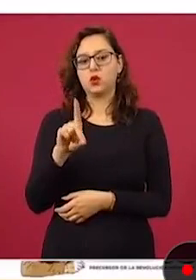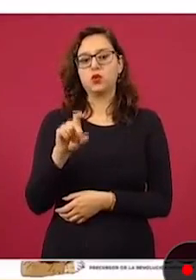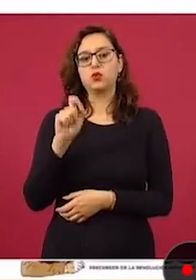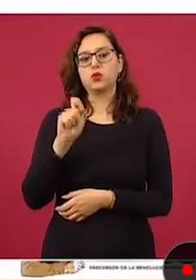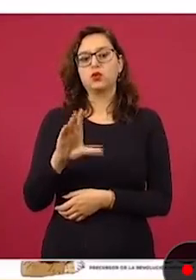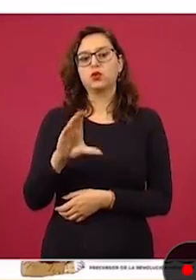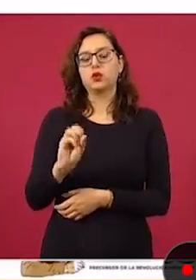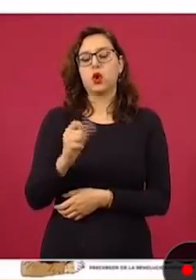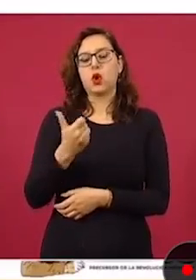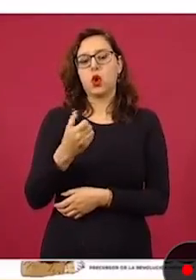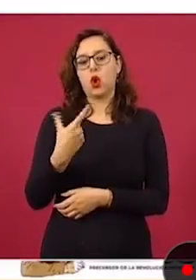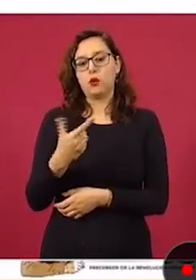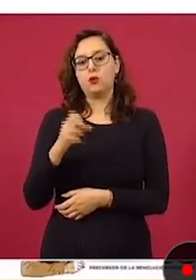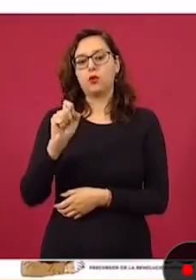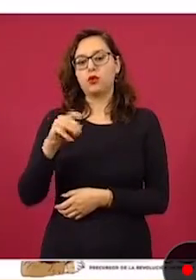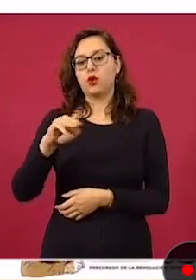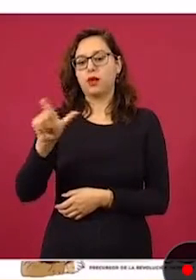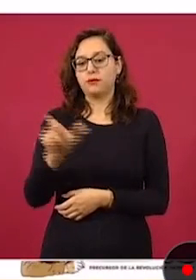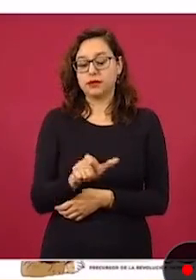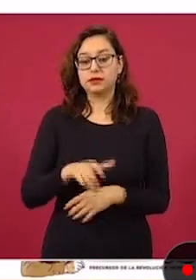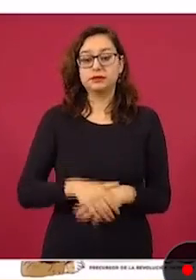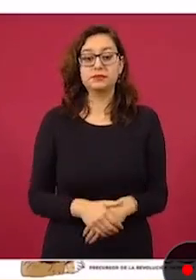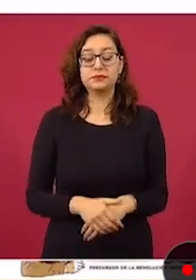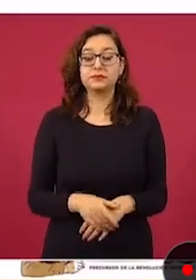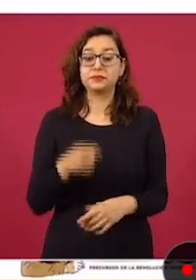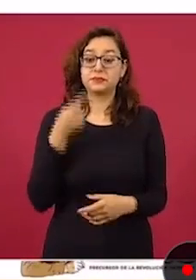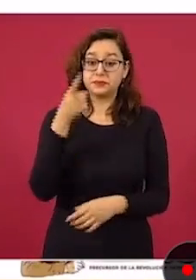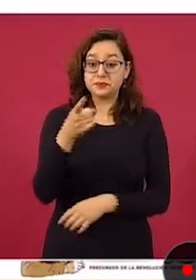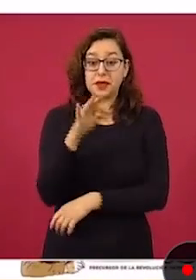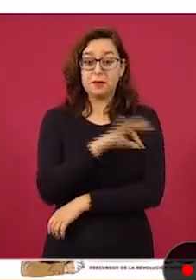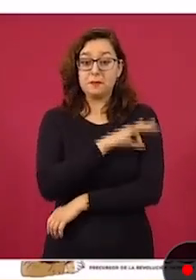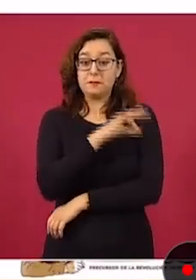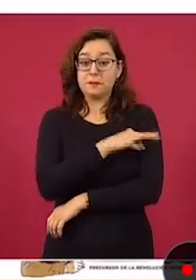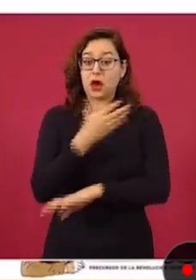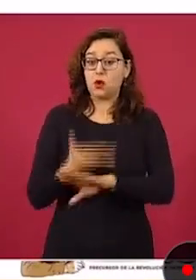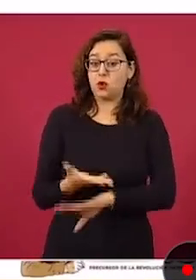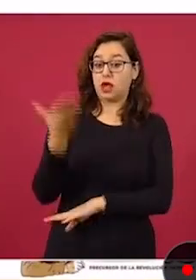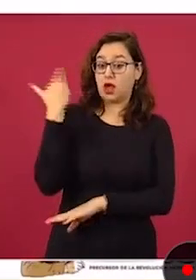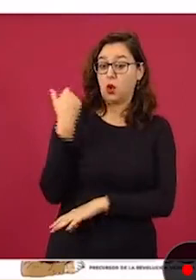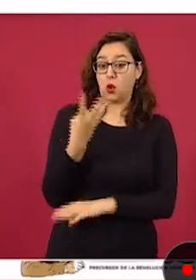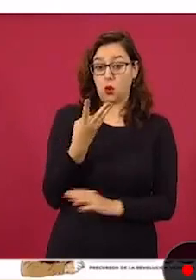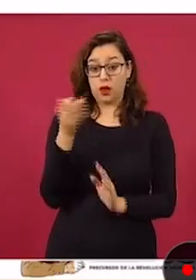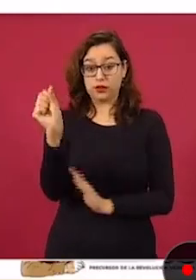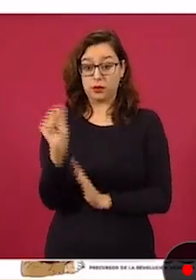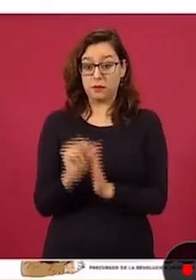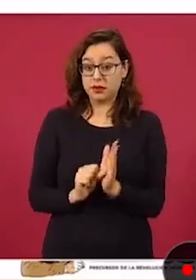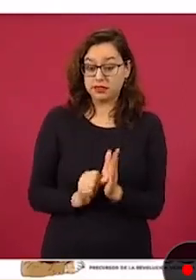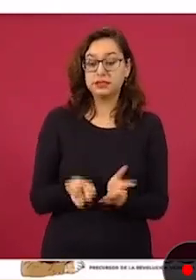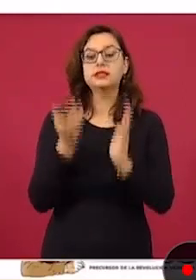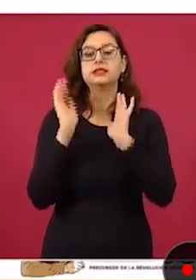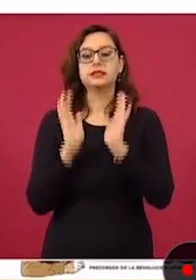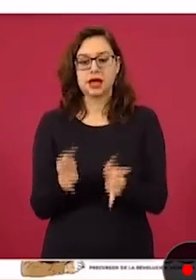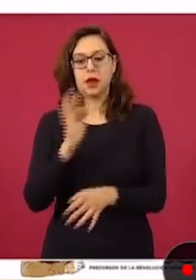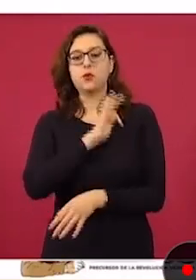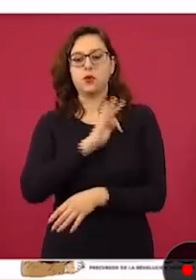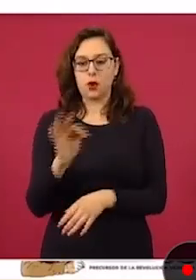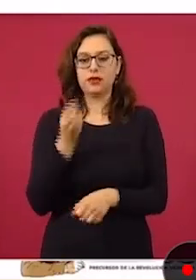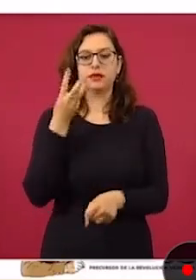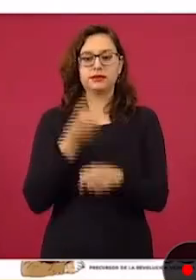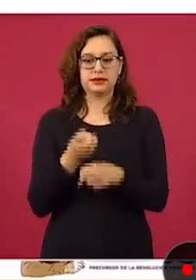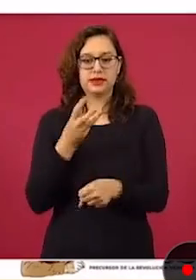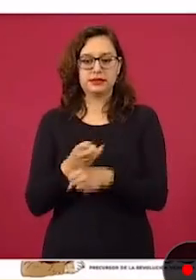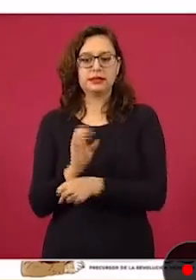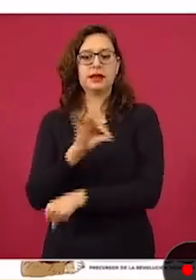cuatro meses desde que recibió la última dosis de su esquema primario, es el momento de recibir su refuerzo.